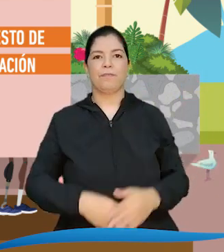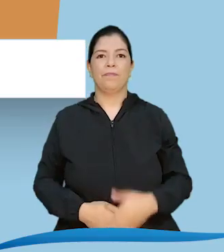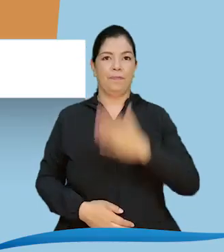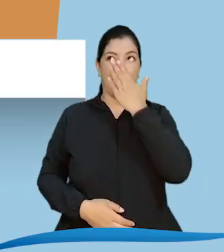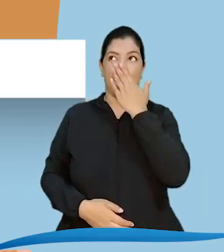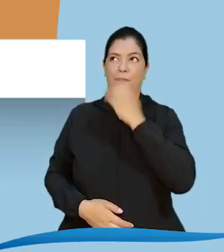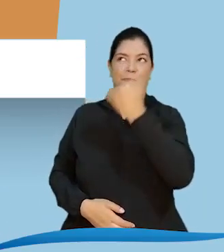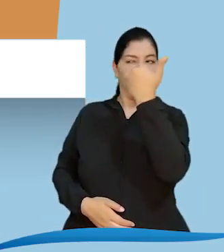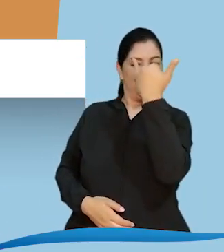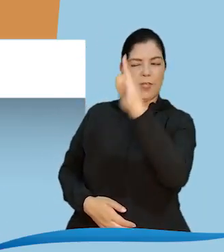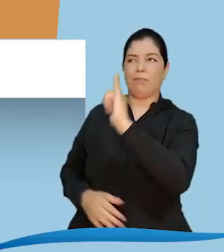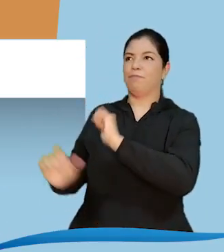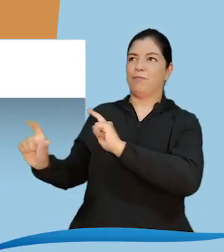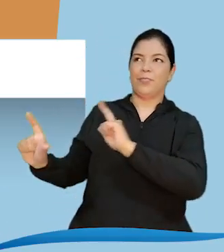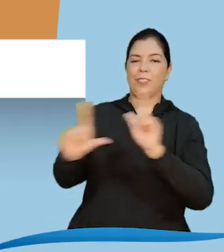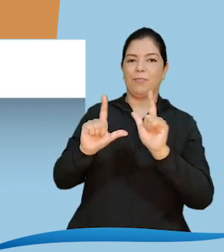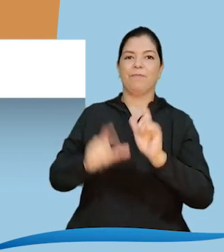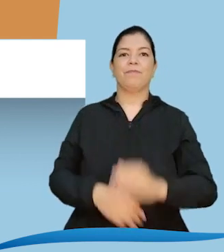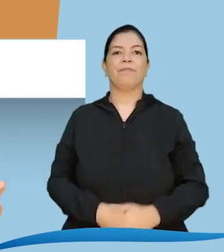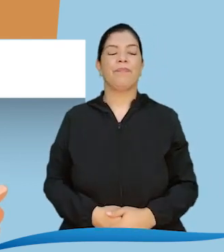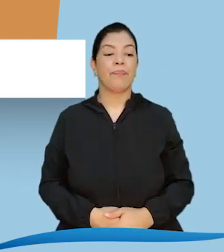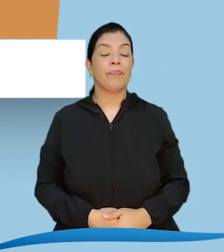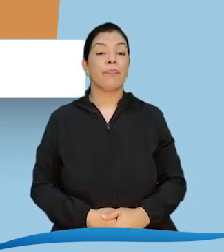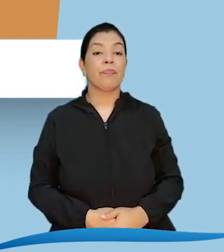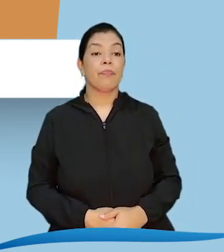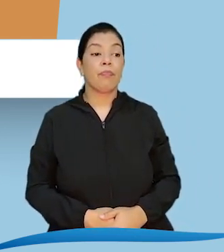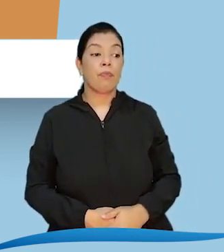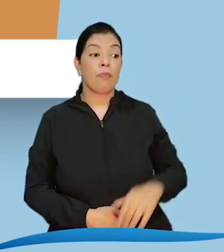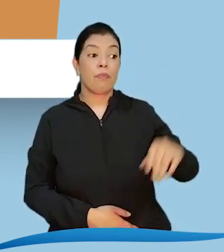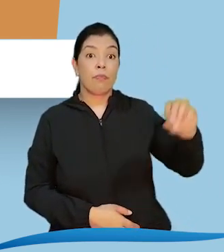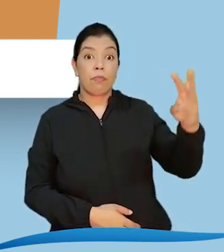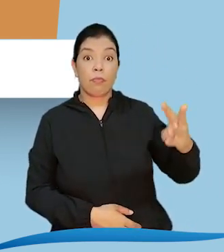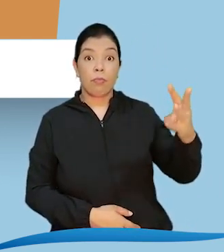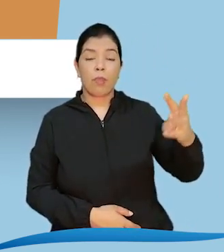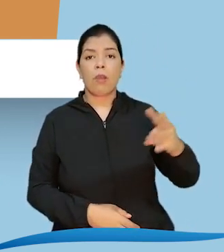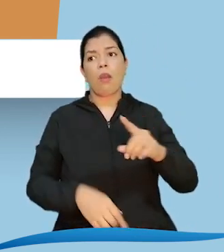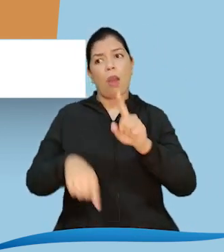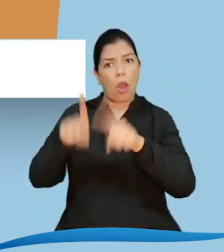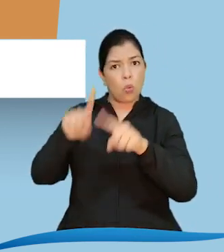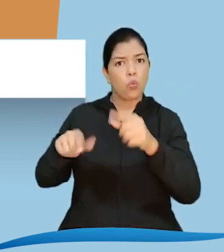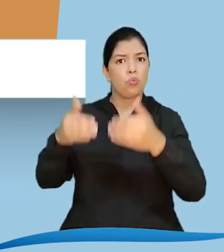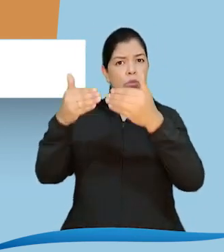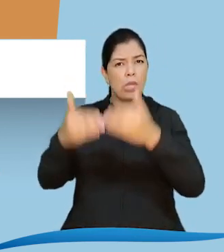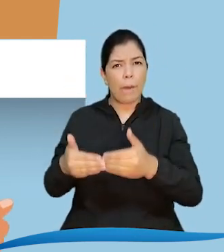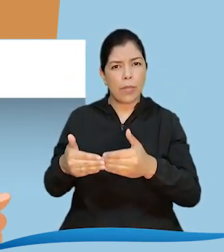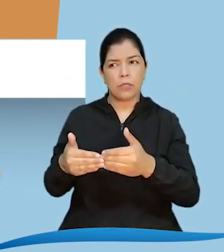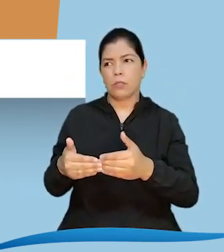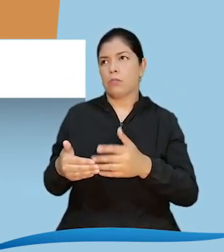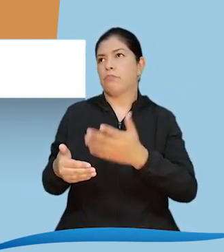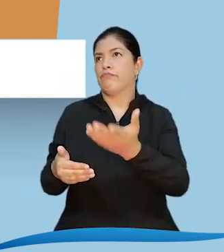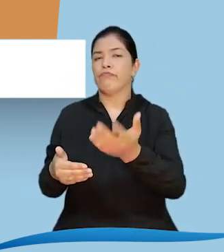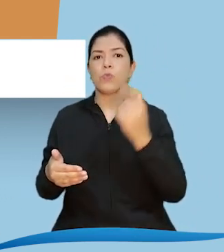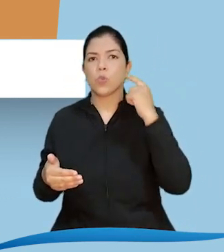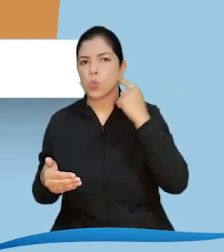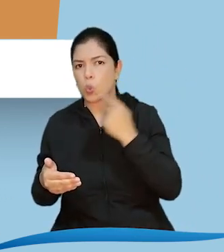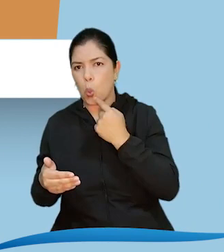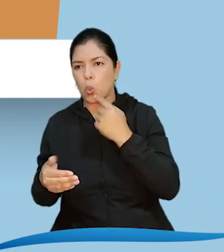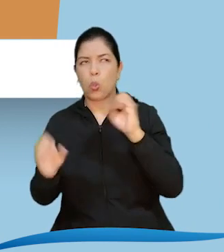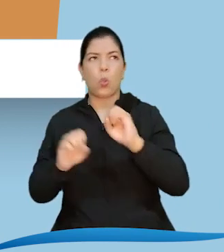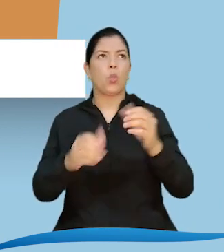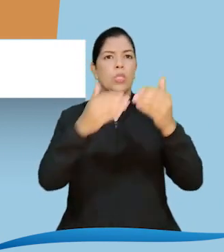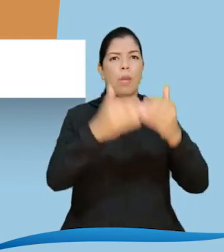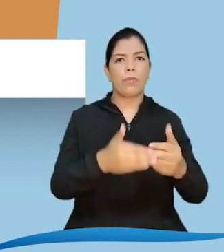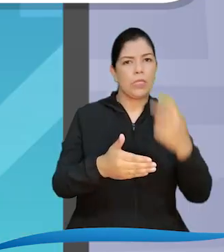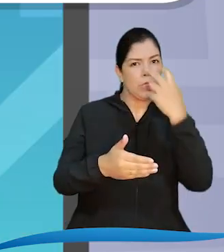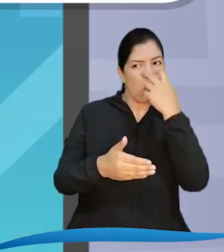Designar vías específicos para la votación de determinadas categorías de discapacidad De acuerdo con la dinámica de